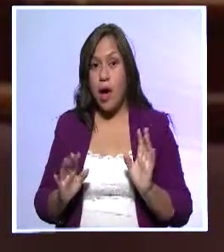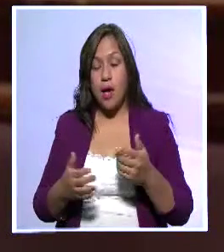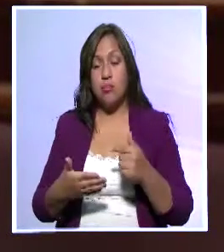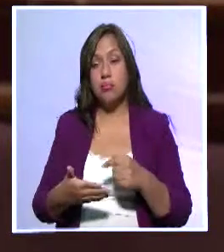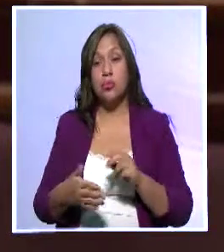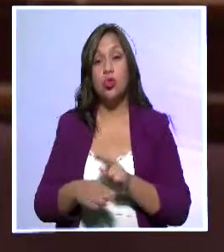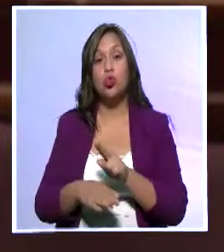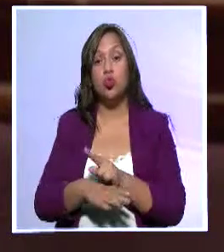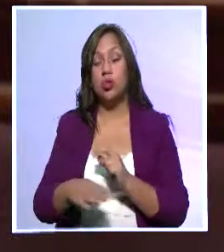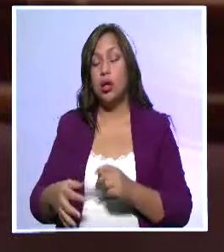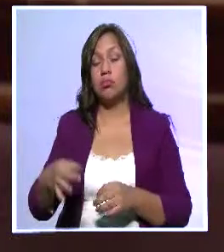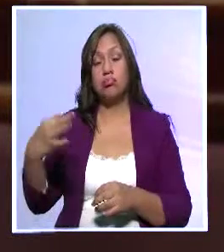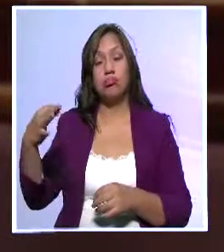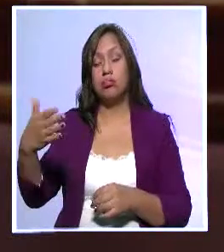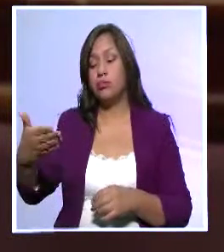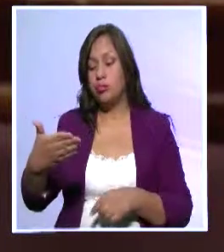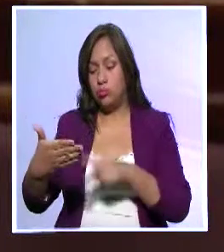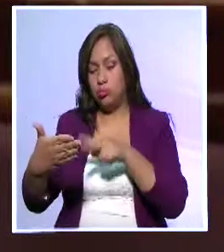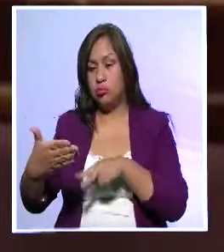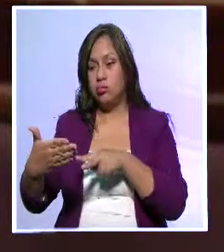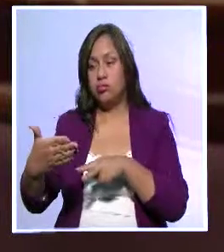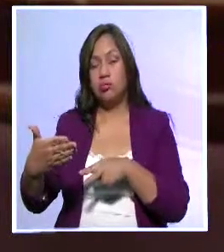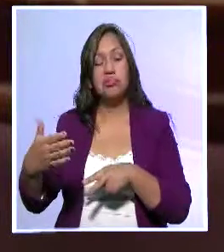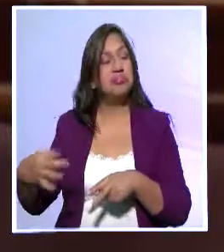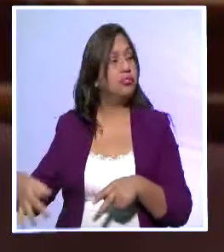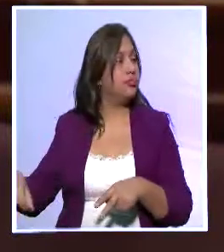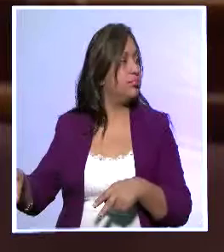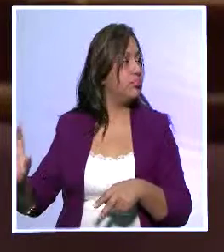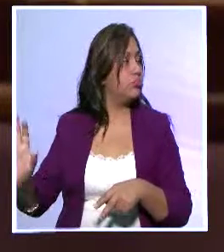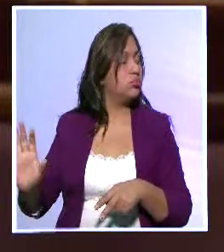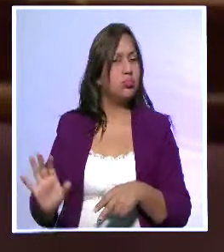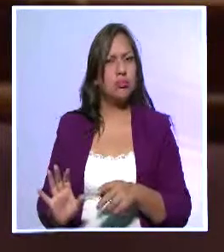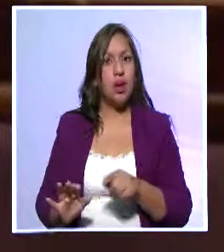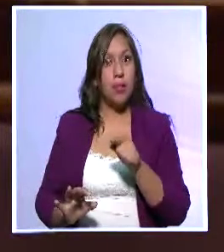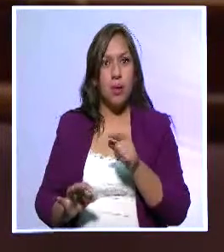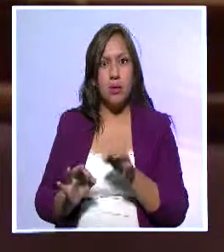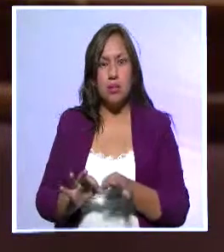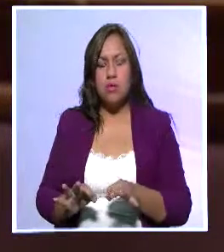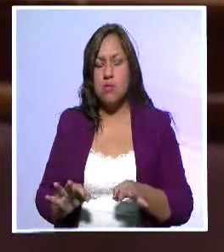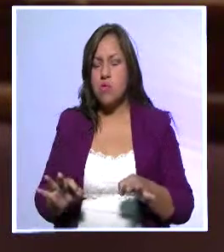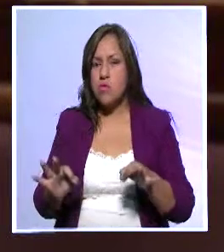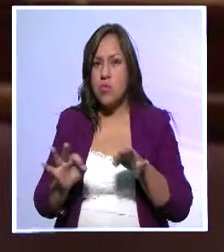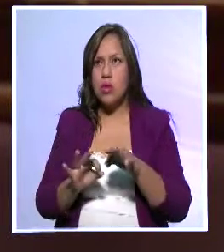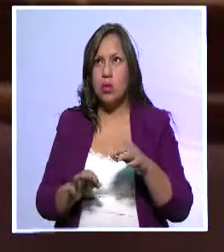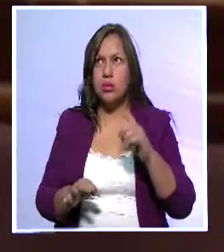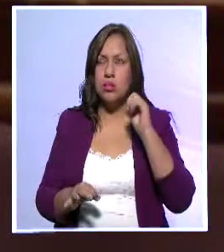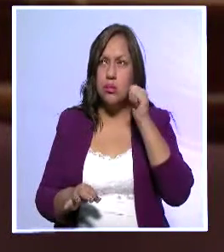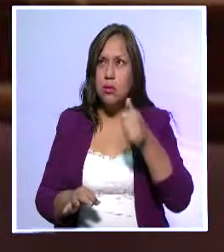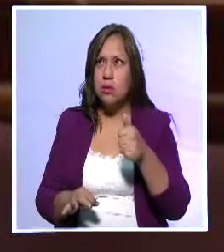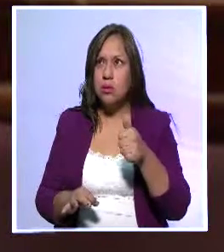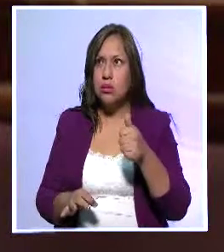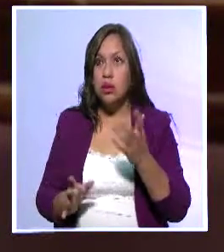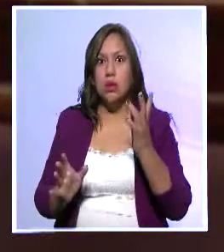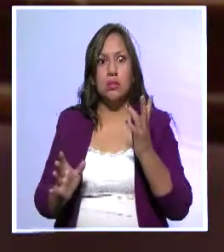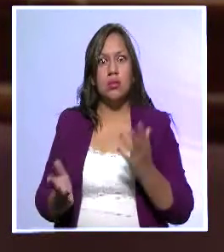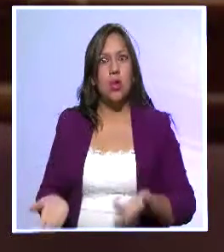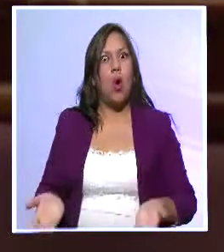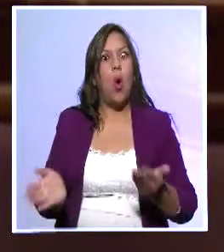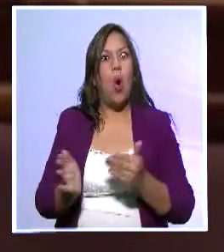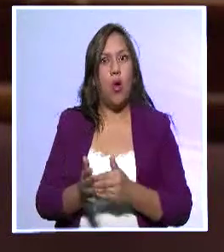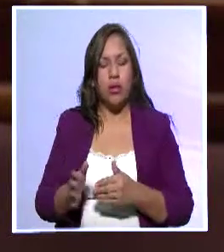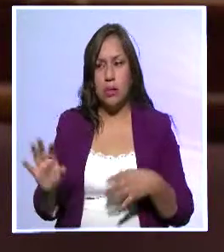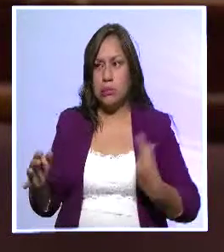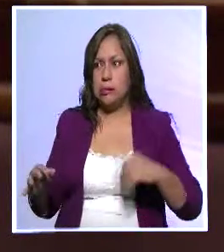lo olvida. Pero se da cuenta de la importancia que tenía cuando a día seguido necesita volver a tomar ese documento,